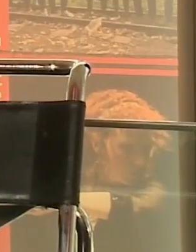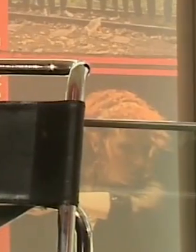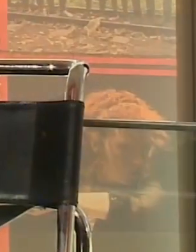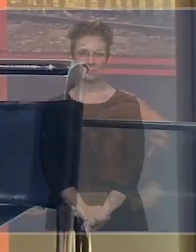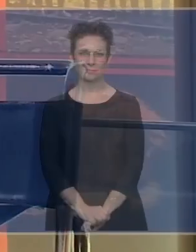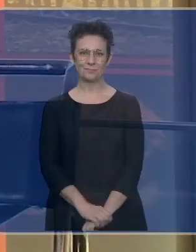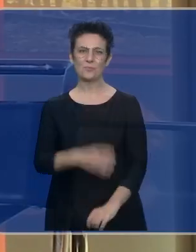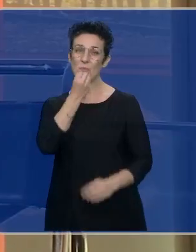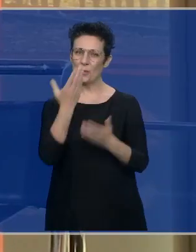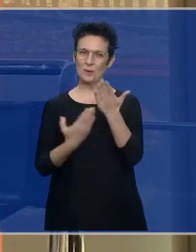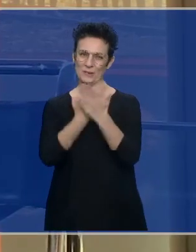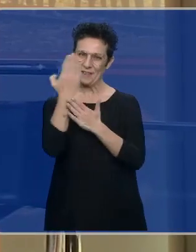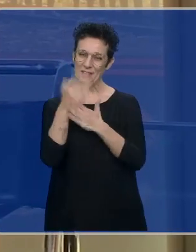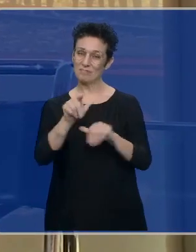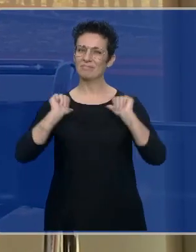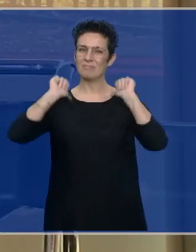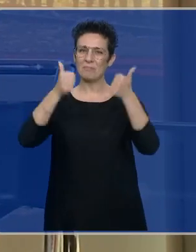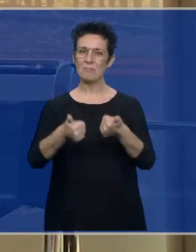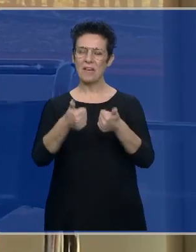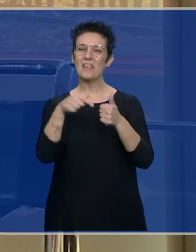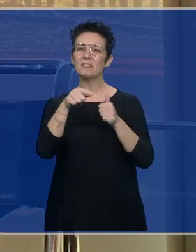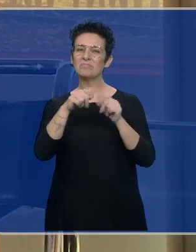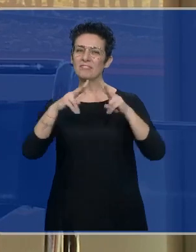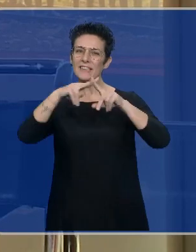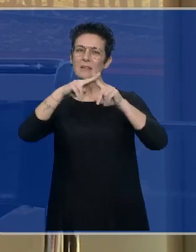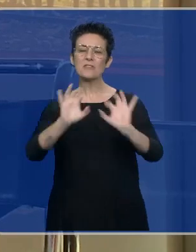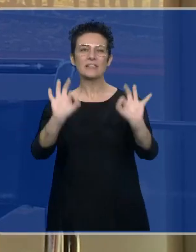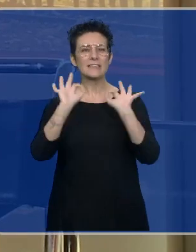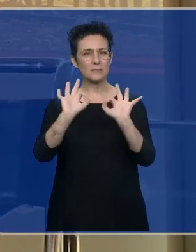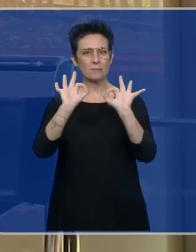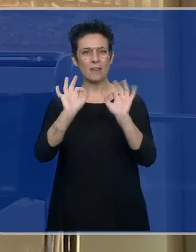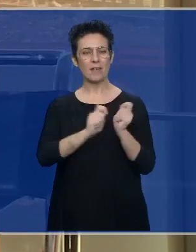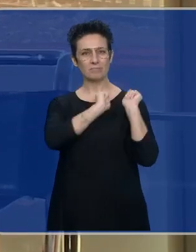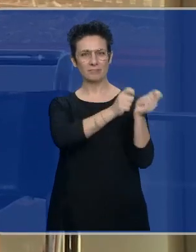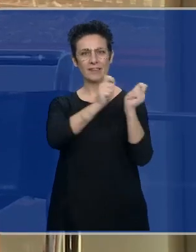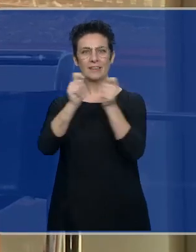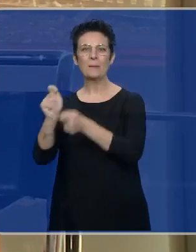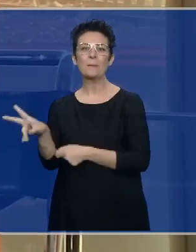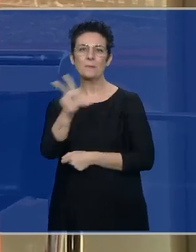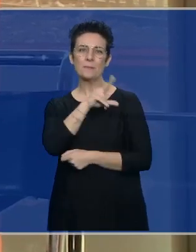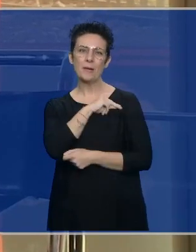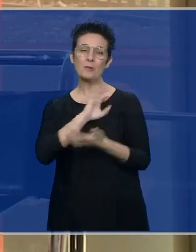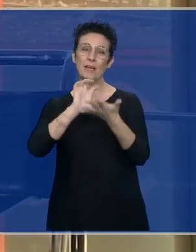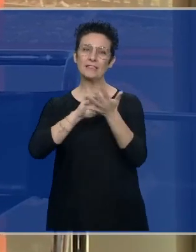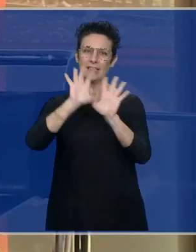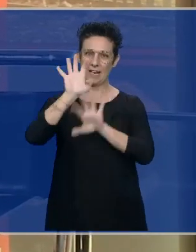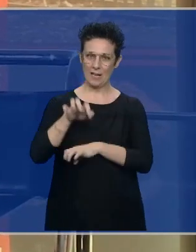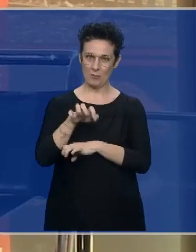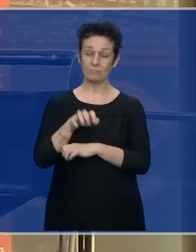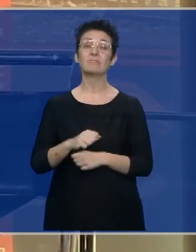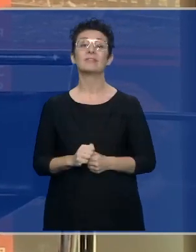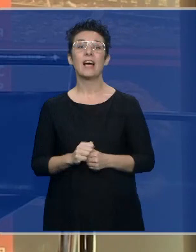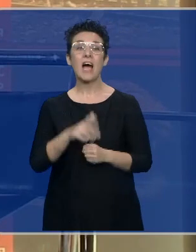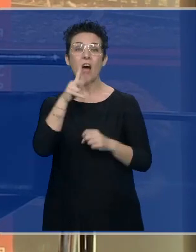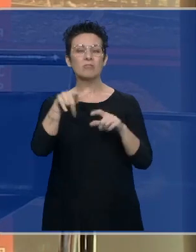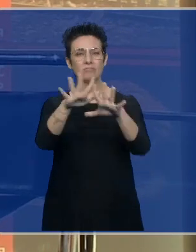Buenos días. Aquí comienza este programa especial con la entrega de los premios Castilla y León. Estamos